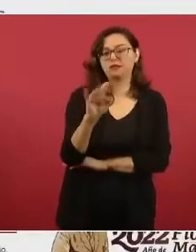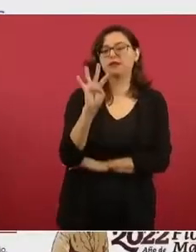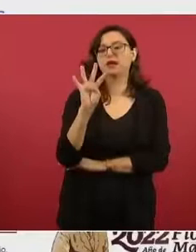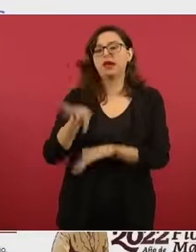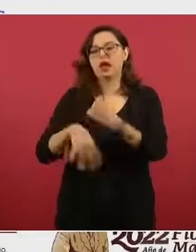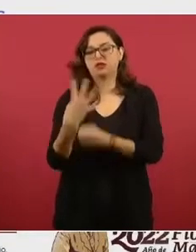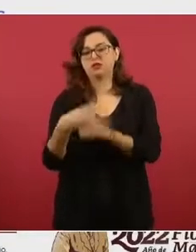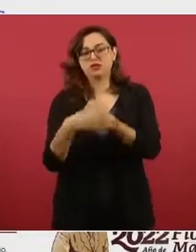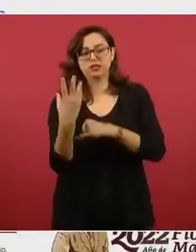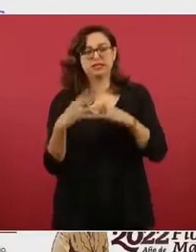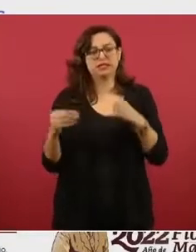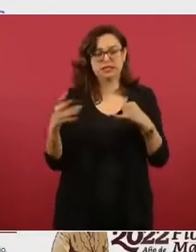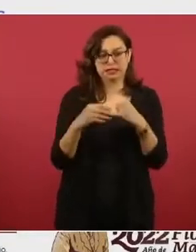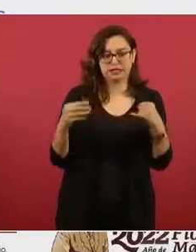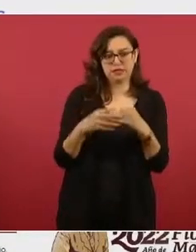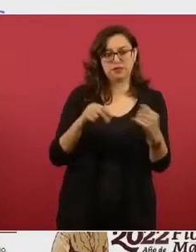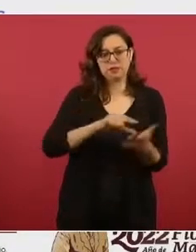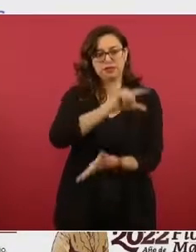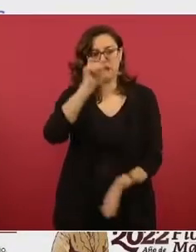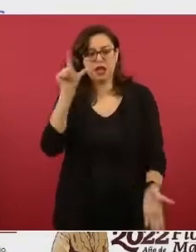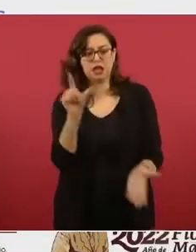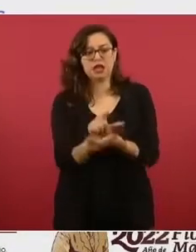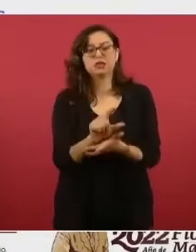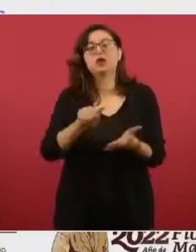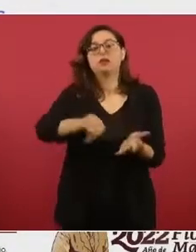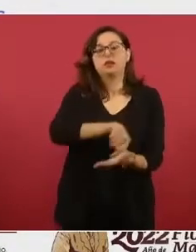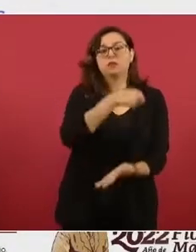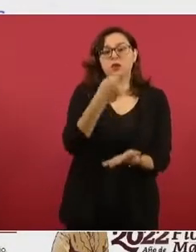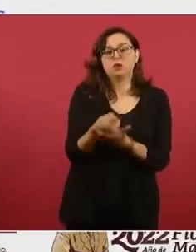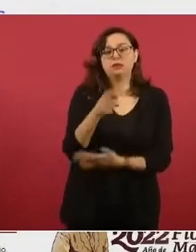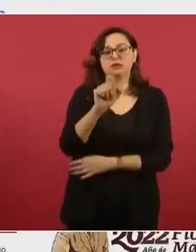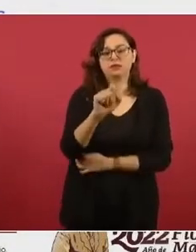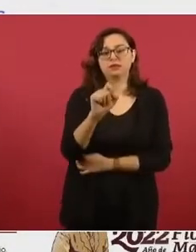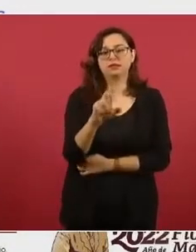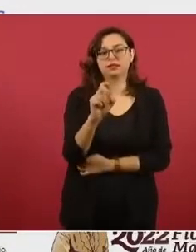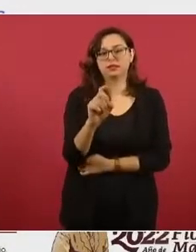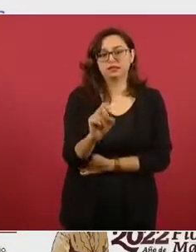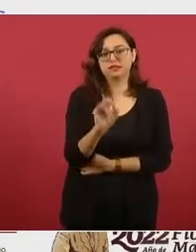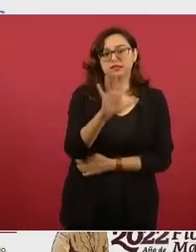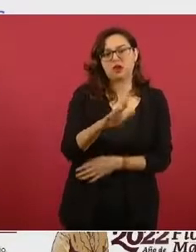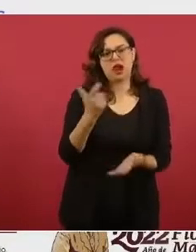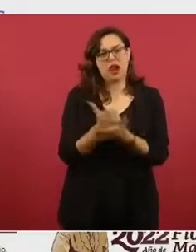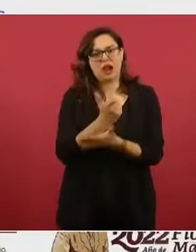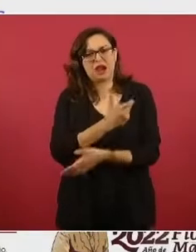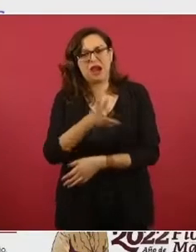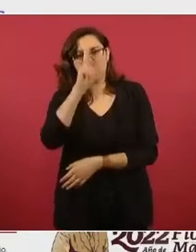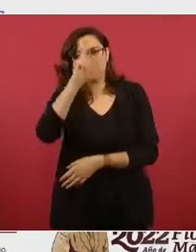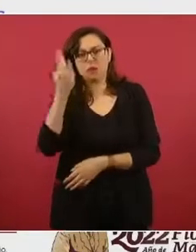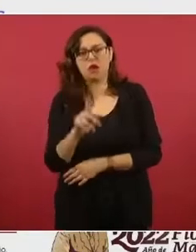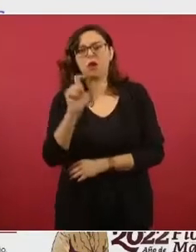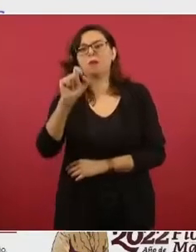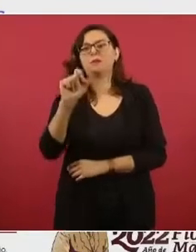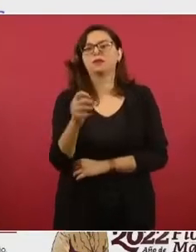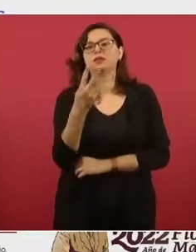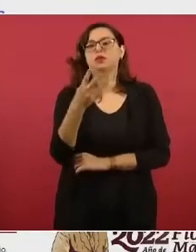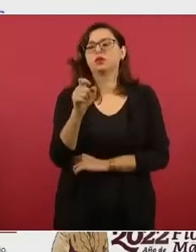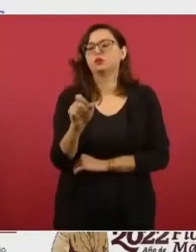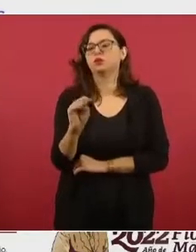pesos con 35 centavos el litro en Altamira, Tamaulipas. Las más caras, Winstar, 24 pesos con 99